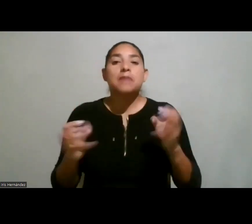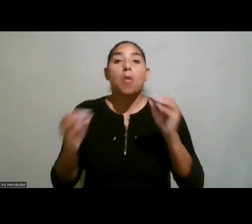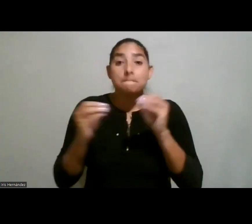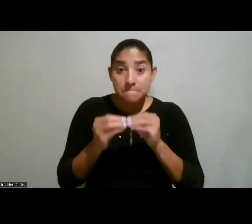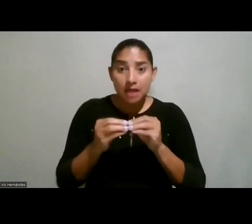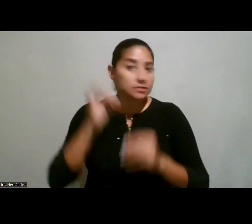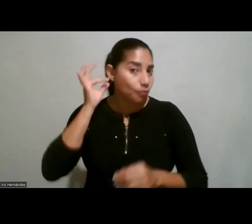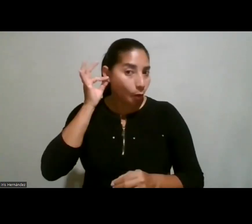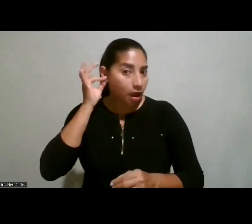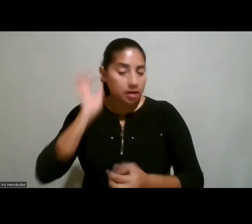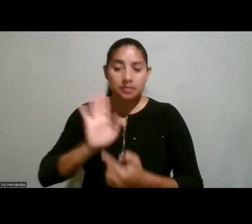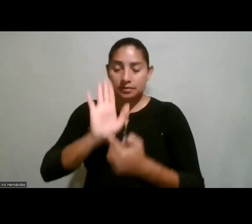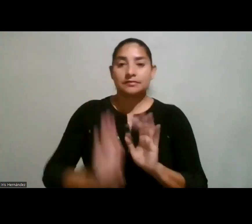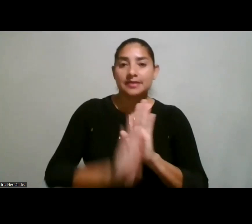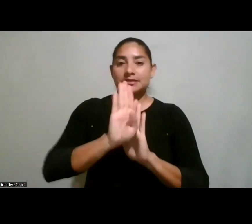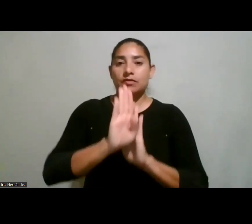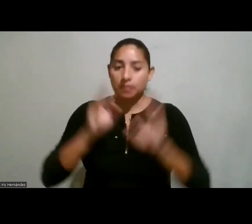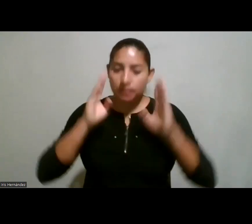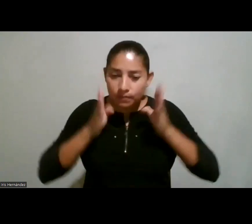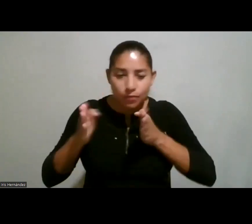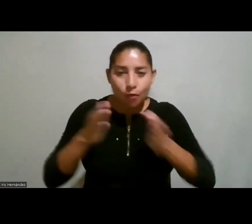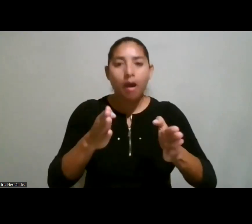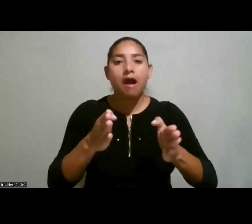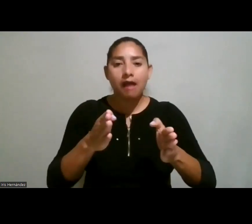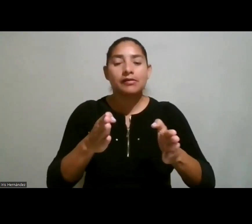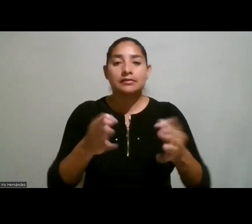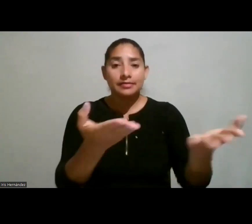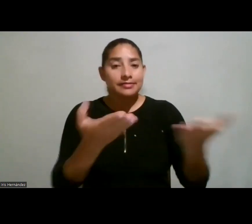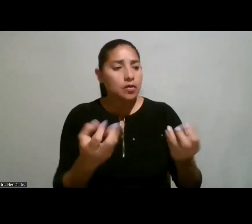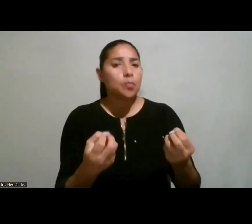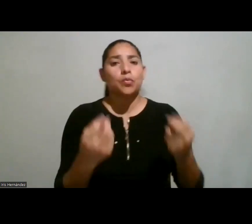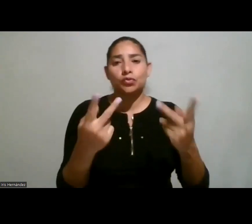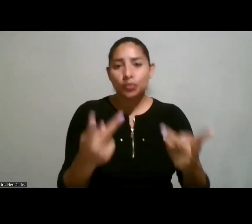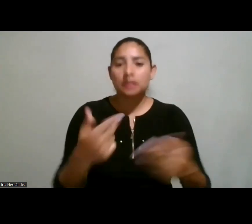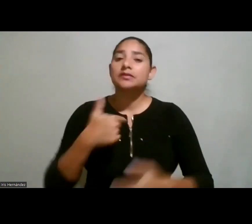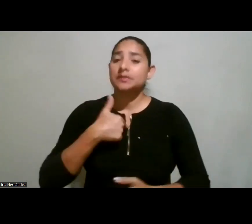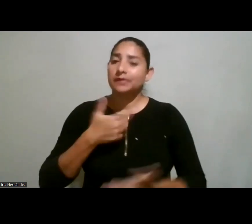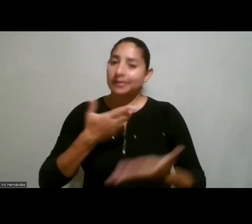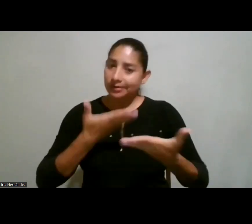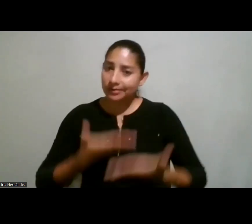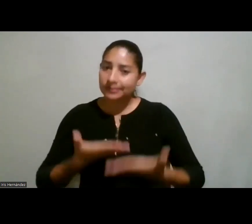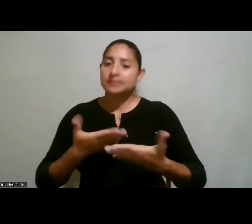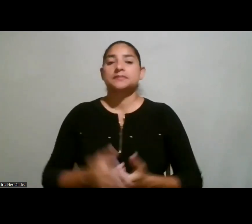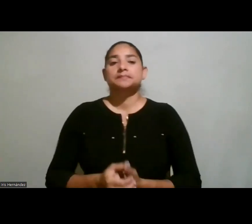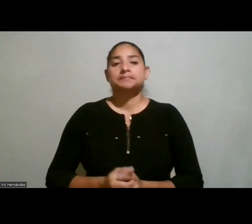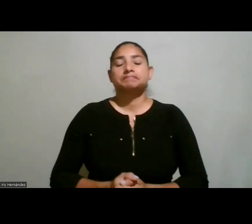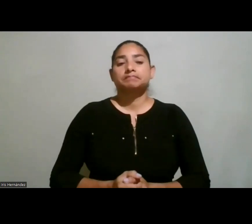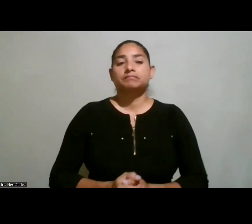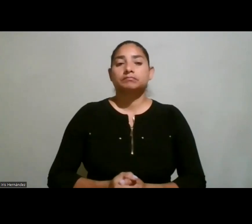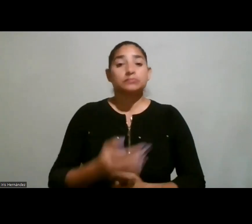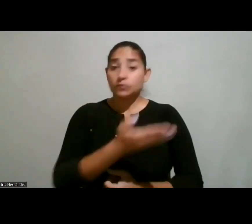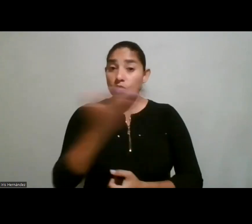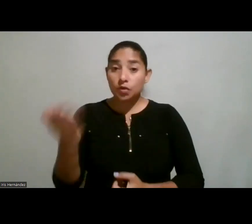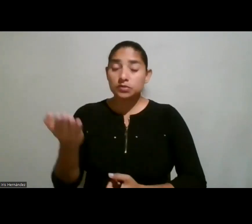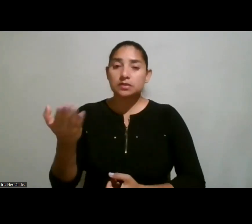que se desarrollen en esta misma área y que tengan las oportunidades que yo he tenido. Y como ustedes